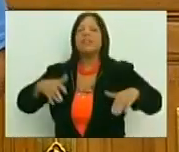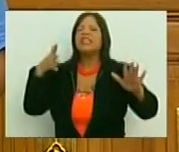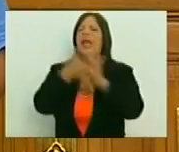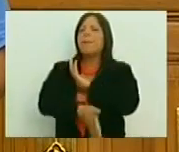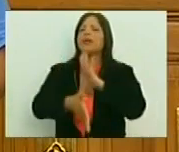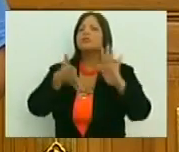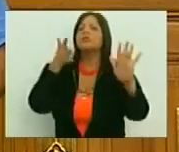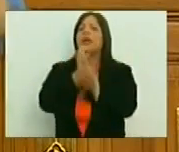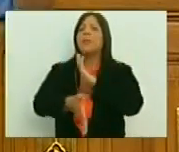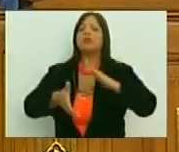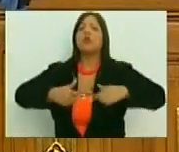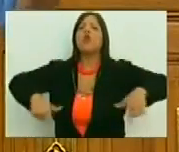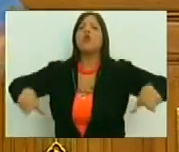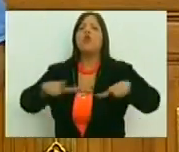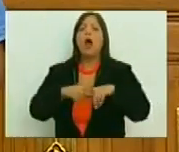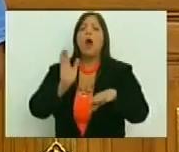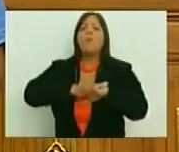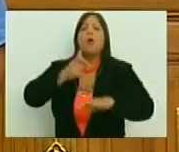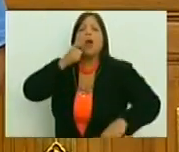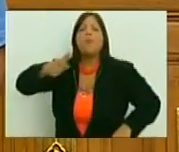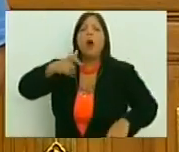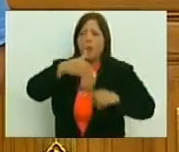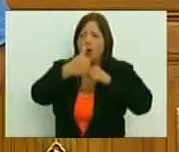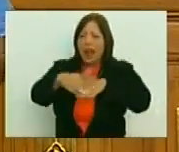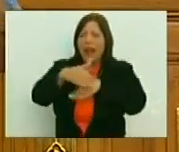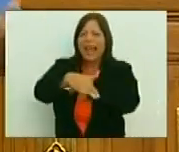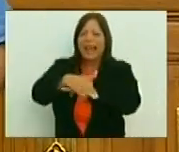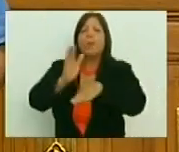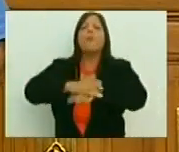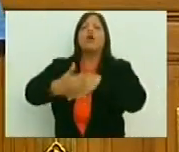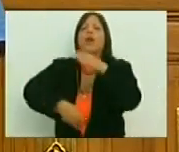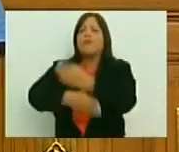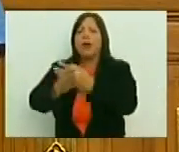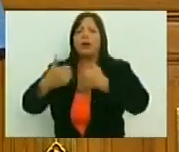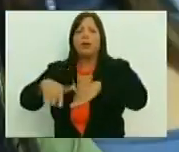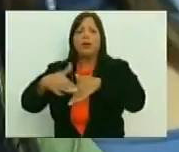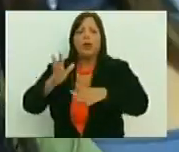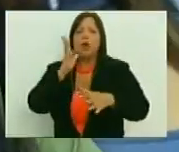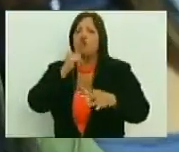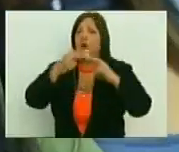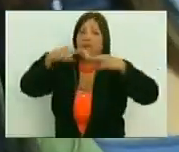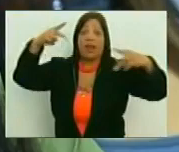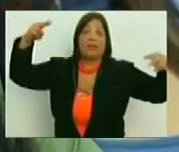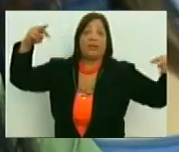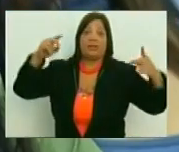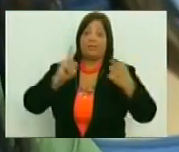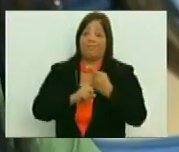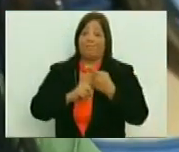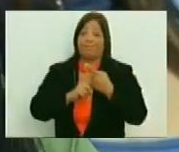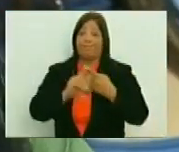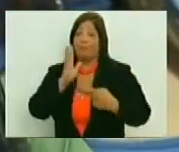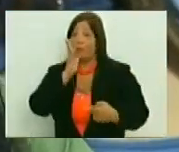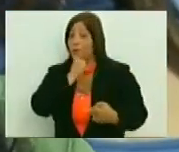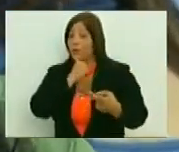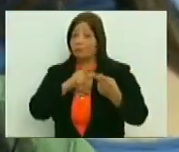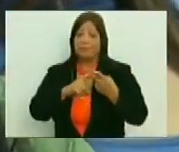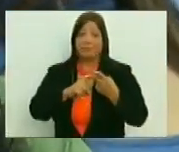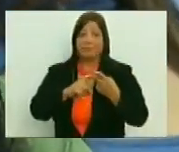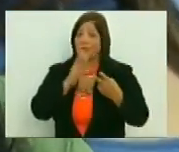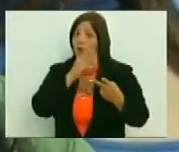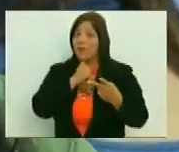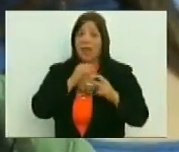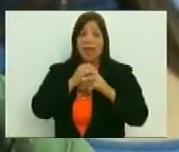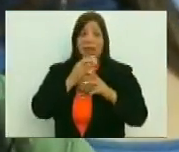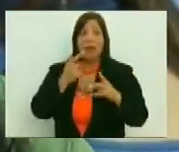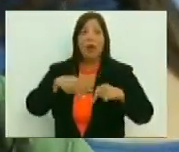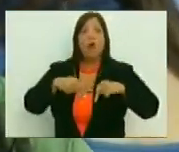allí? ¿Por qué ese pueblo salió? Si cuando eso, mire, no había electricidad, no había electricidad,